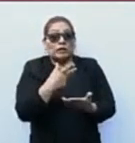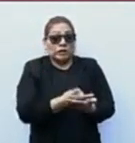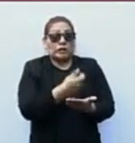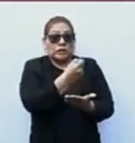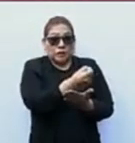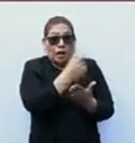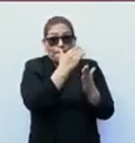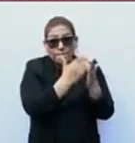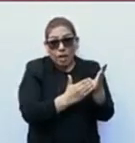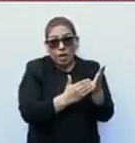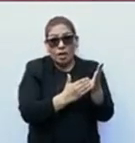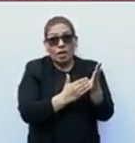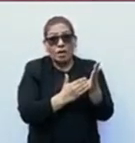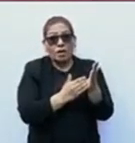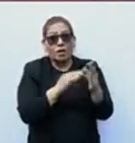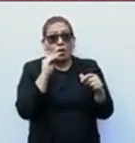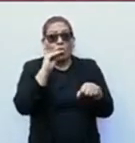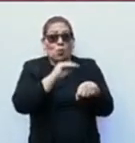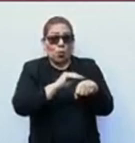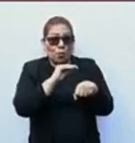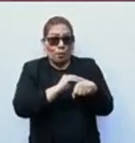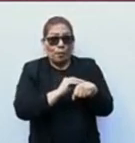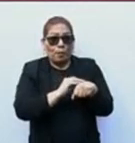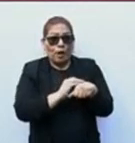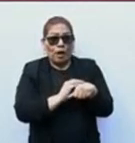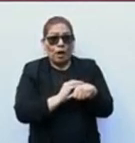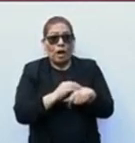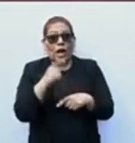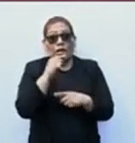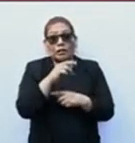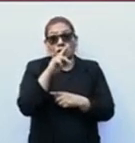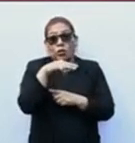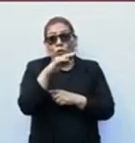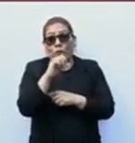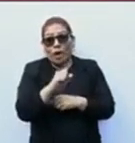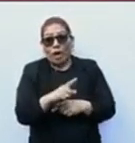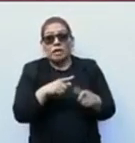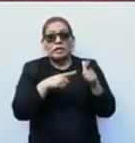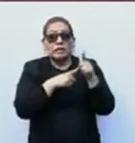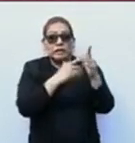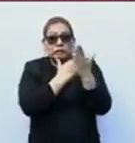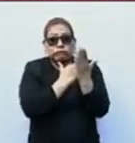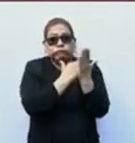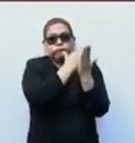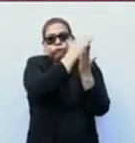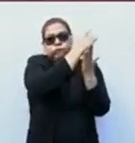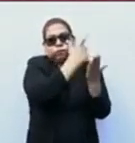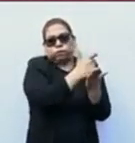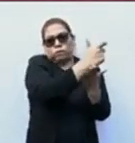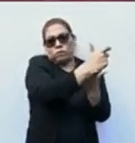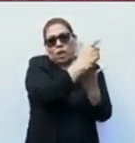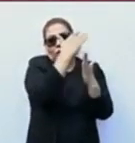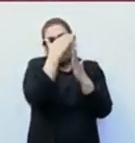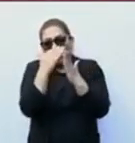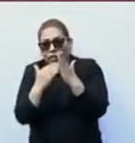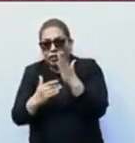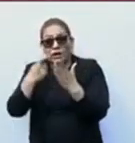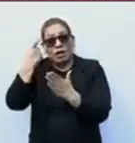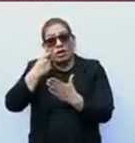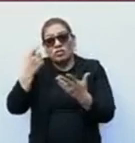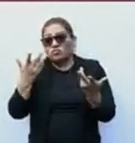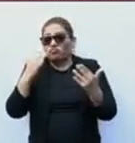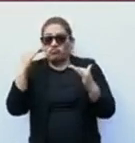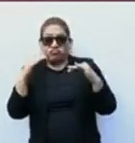mínimos, colocaron las humas. Entonces, crecía el salario mínimo y no crecían las pensiones.